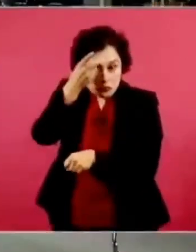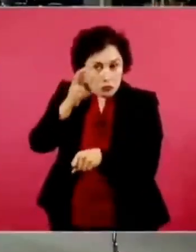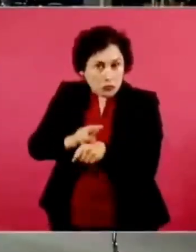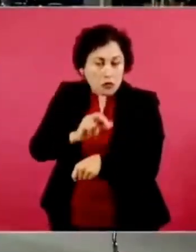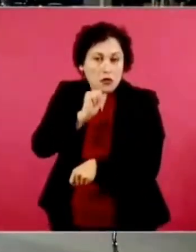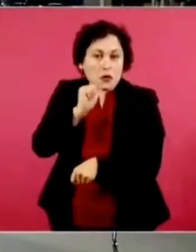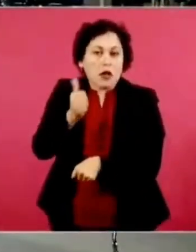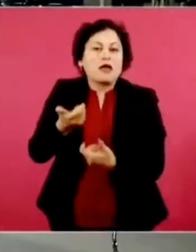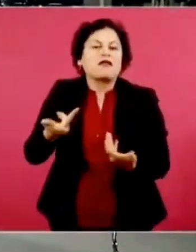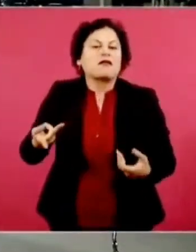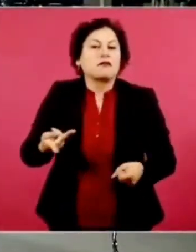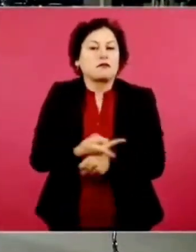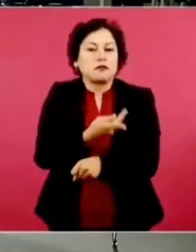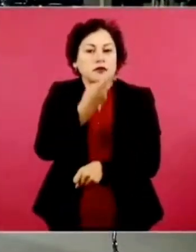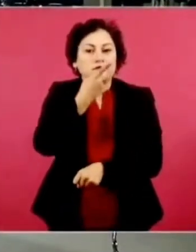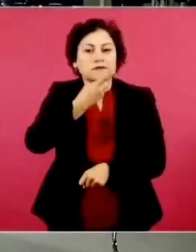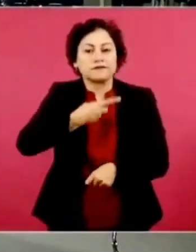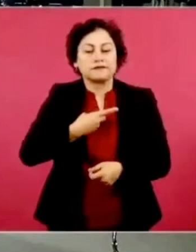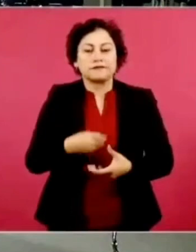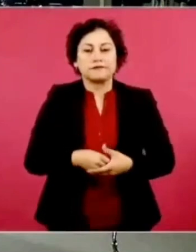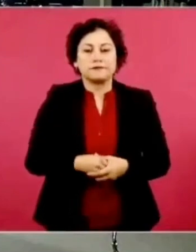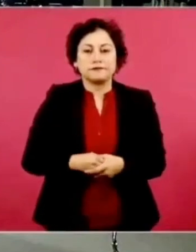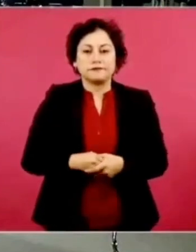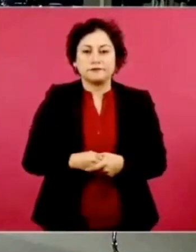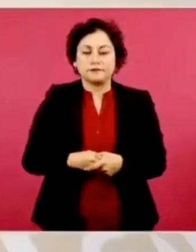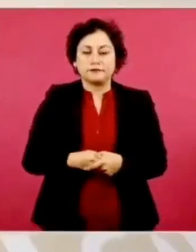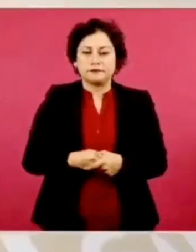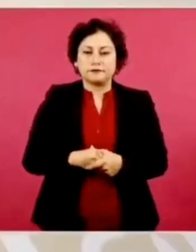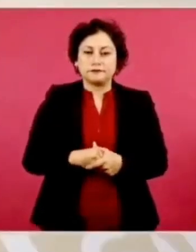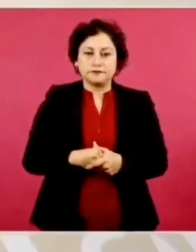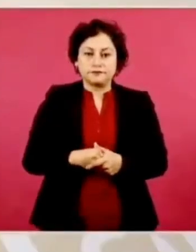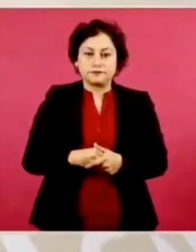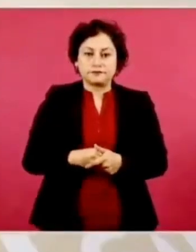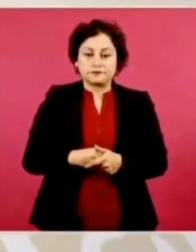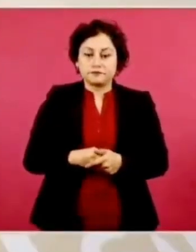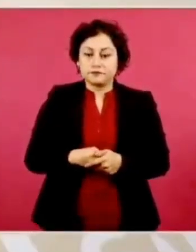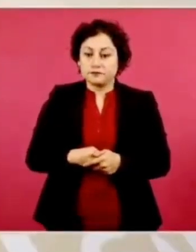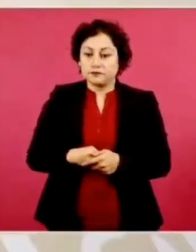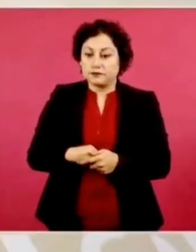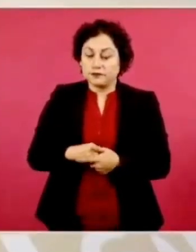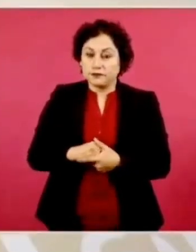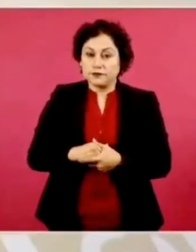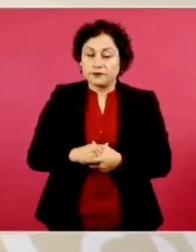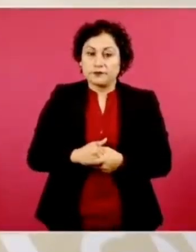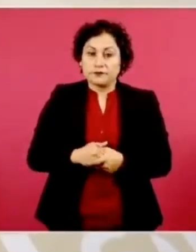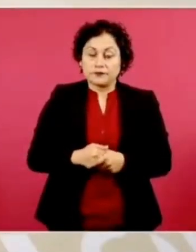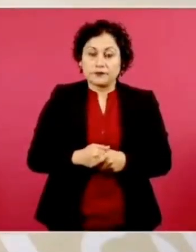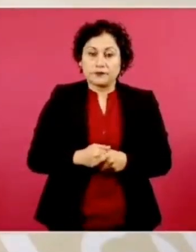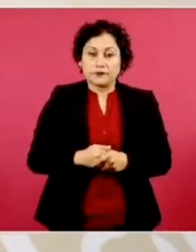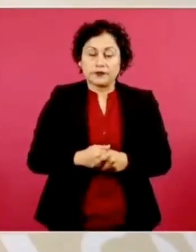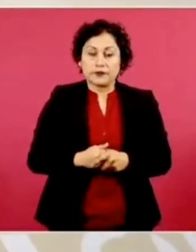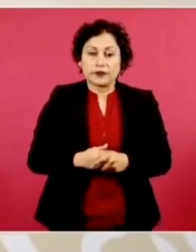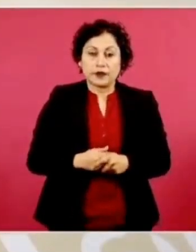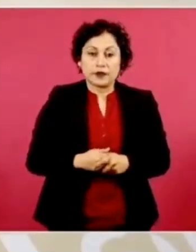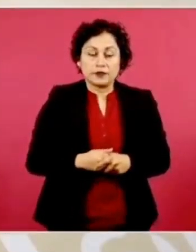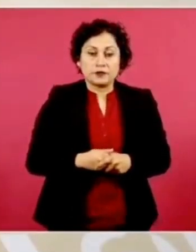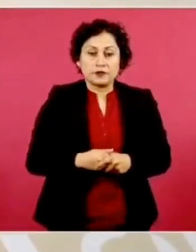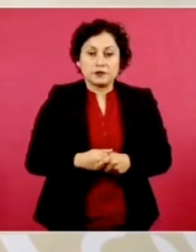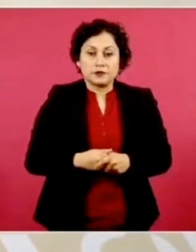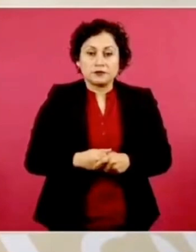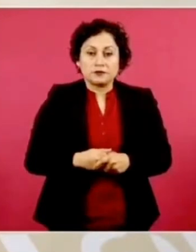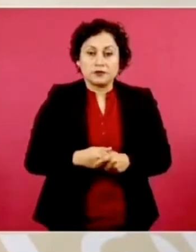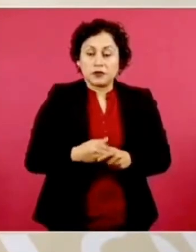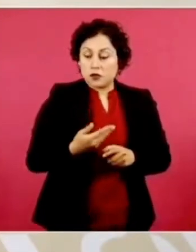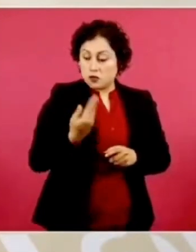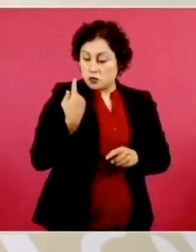Pues hace una semana le dije